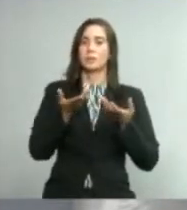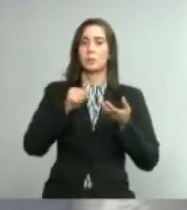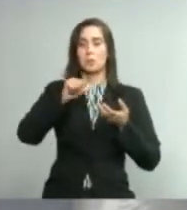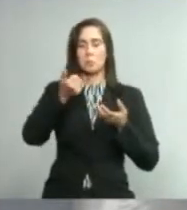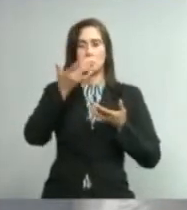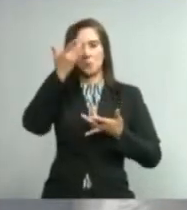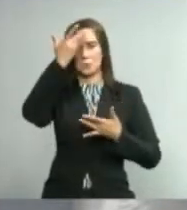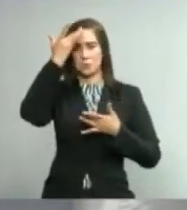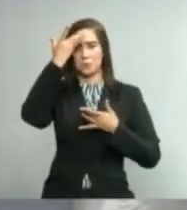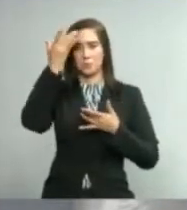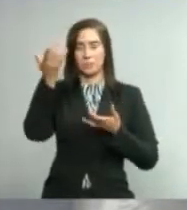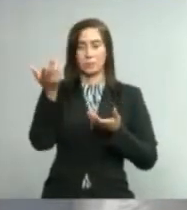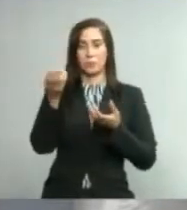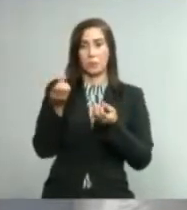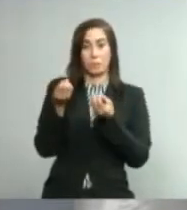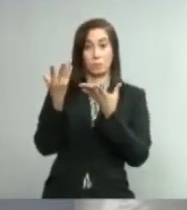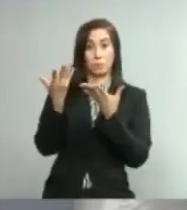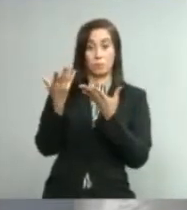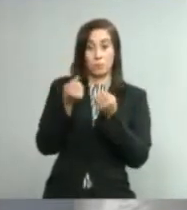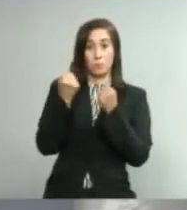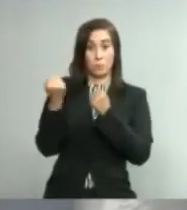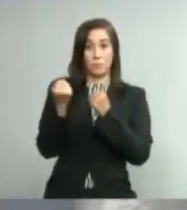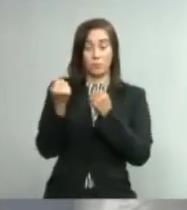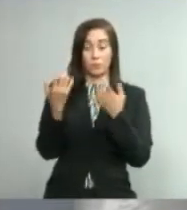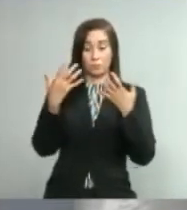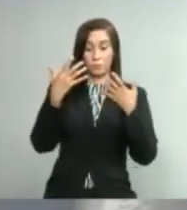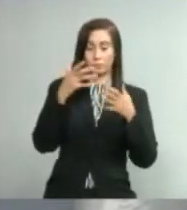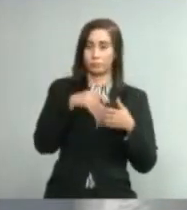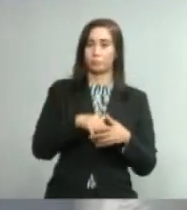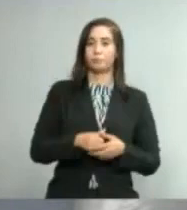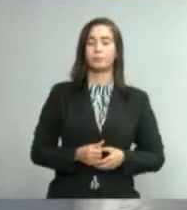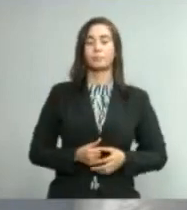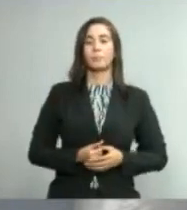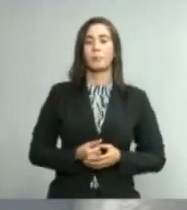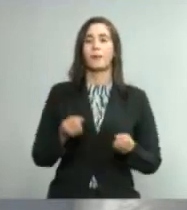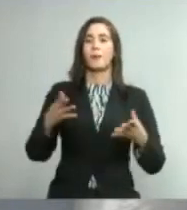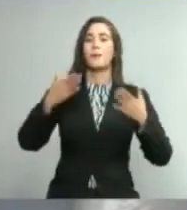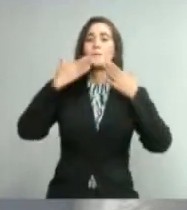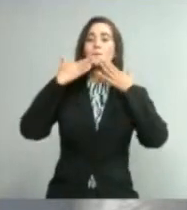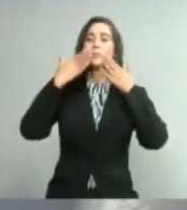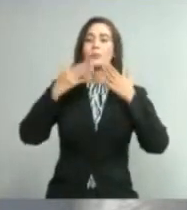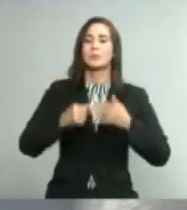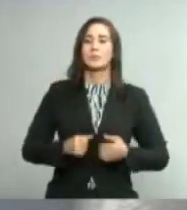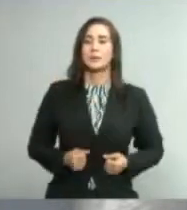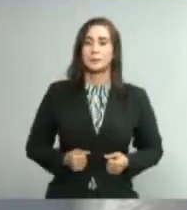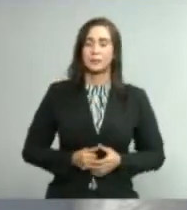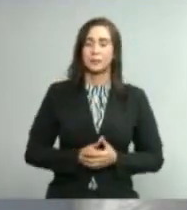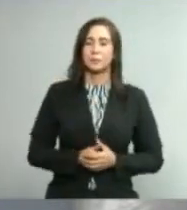enfermedades crónicas acompañantes. Gracias. Muchísimas gracias.